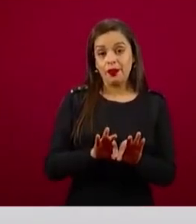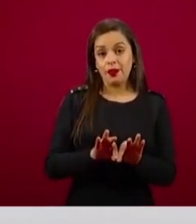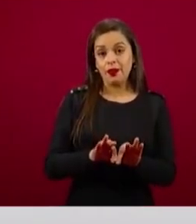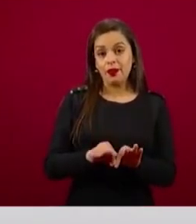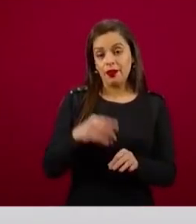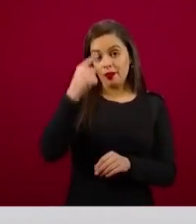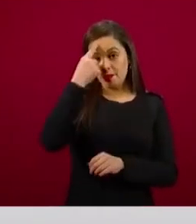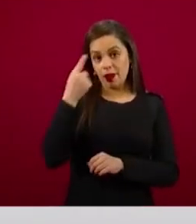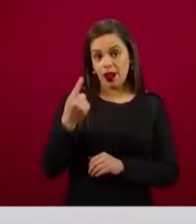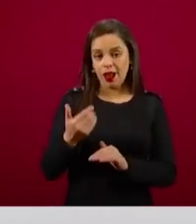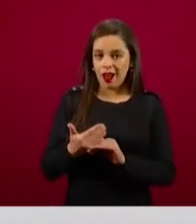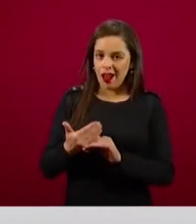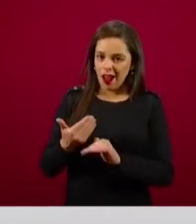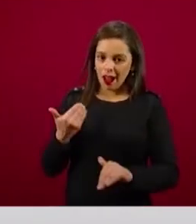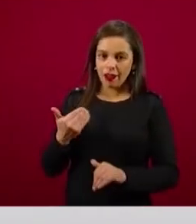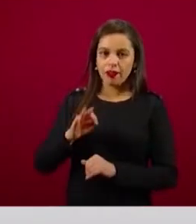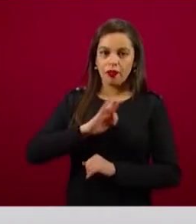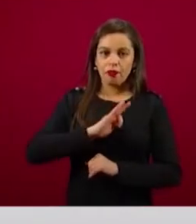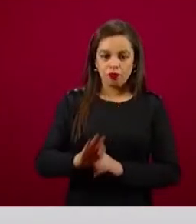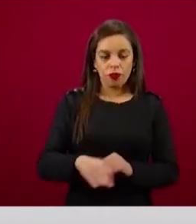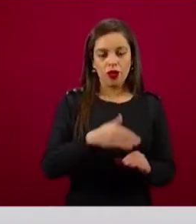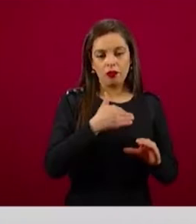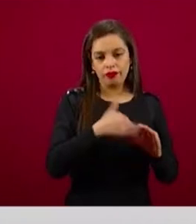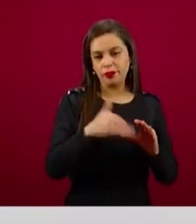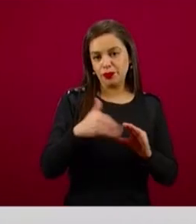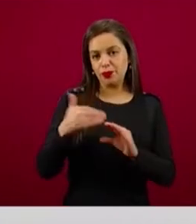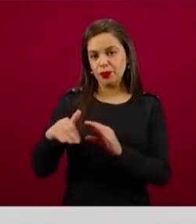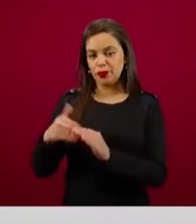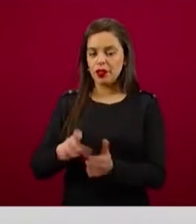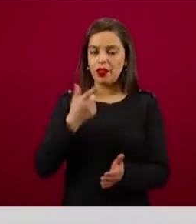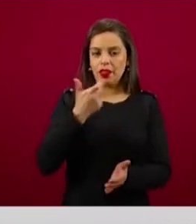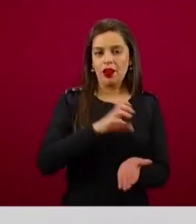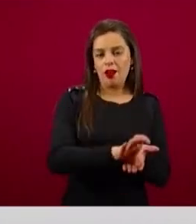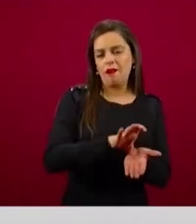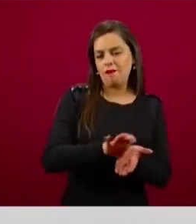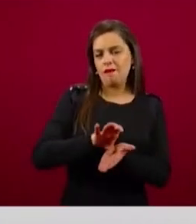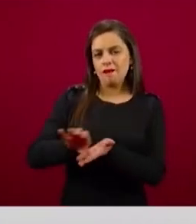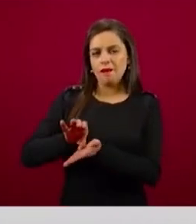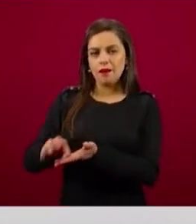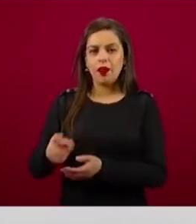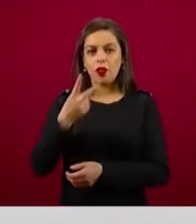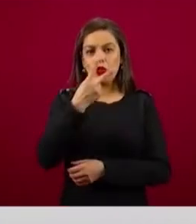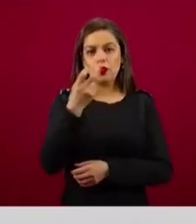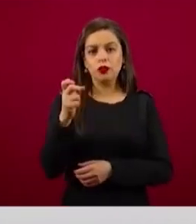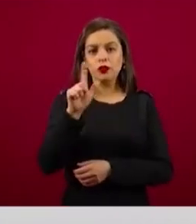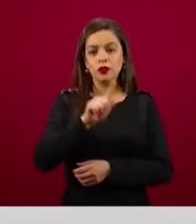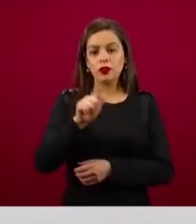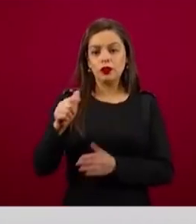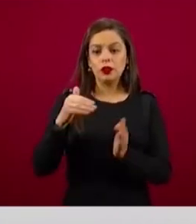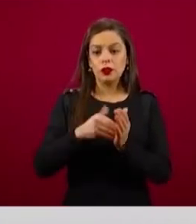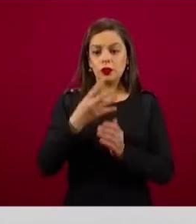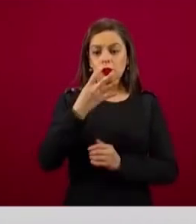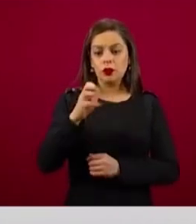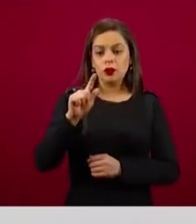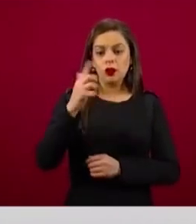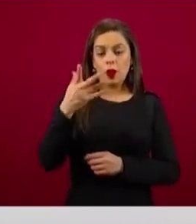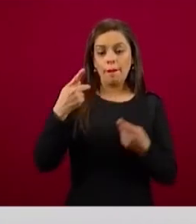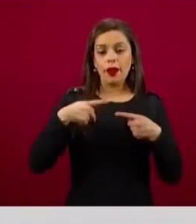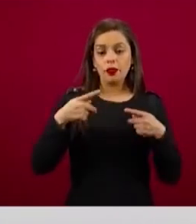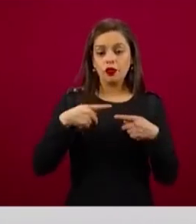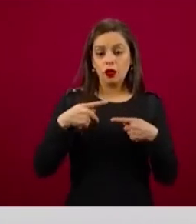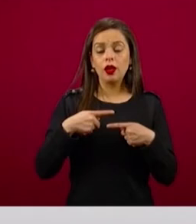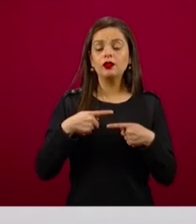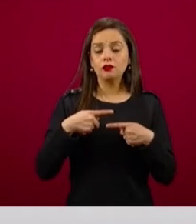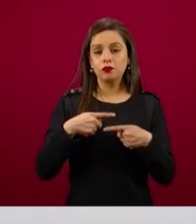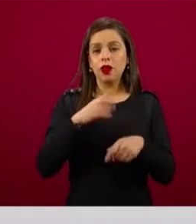antes posible a esta dispersión. Tenemos hoy 277 mil 478 beneficiarios,